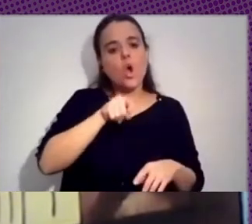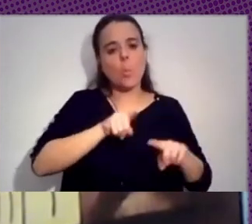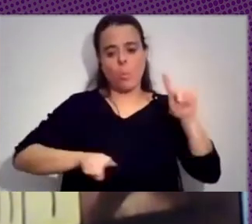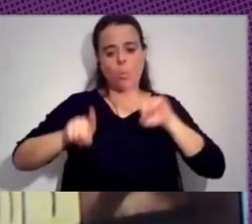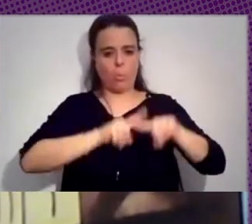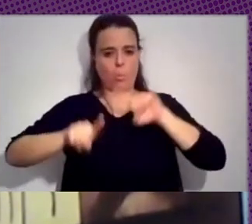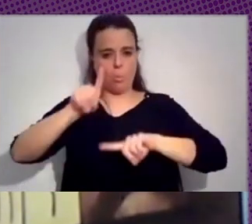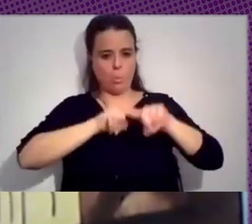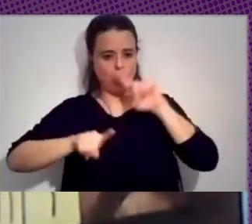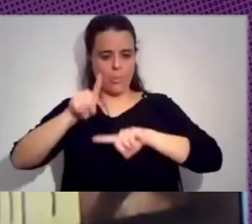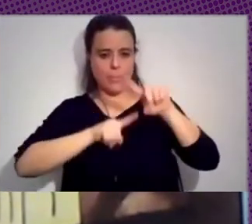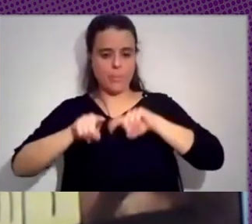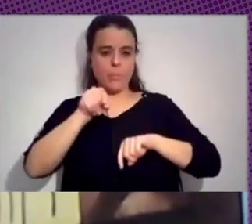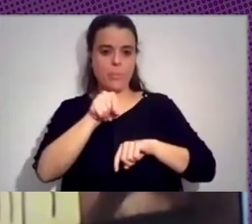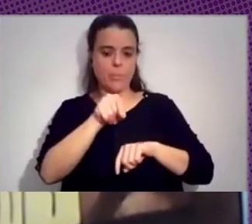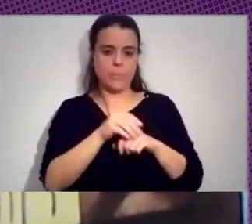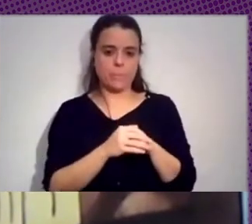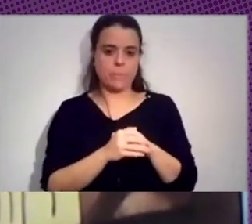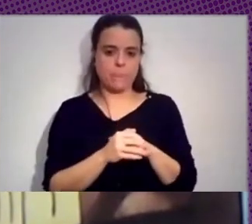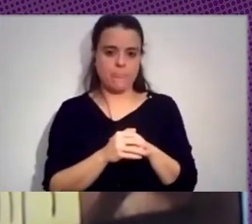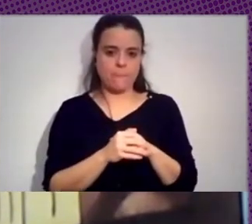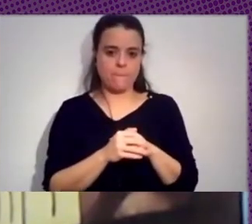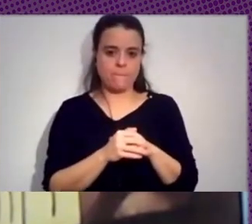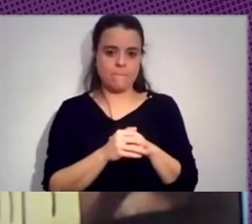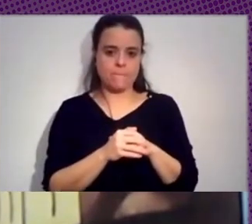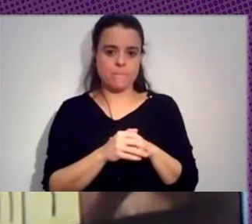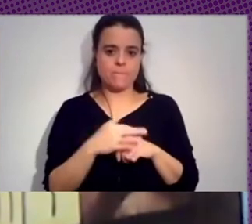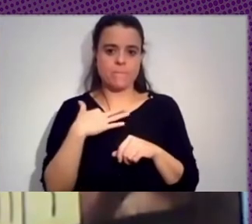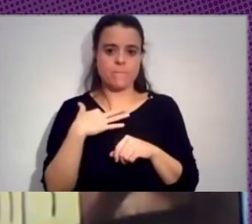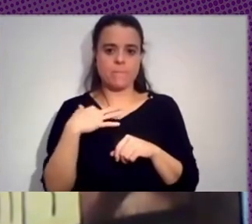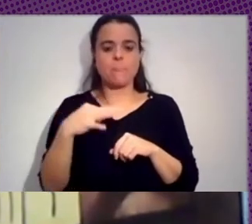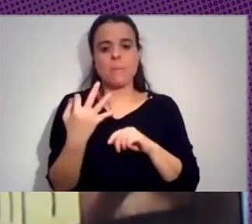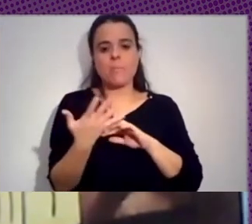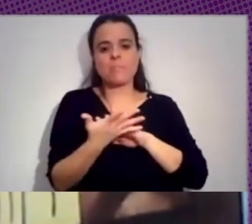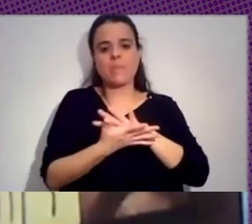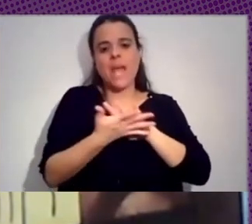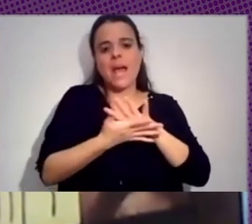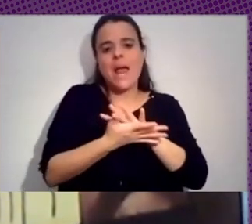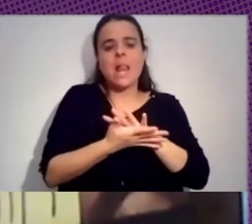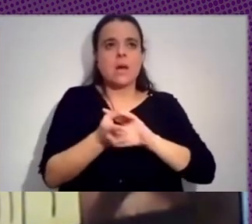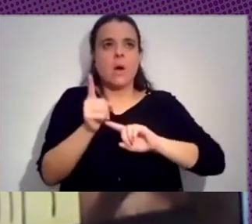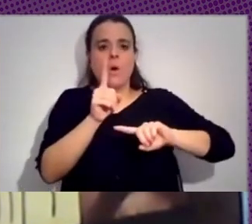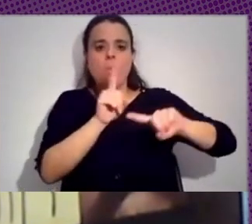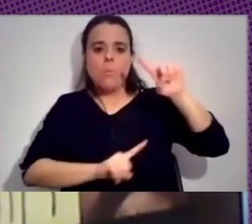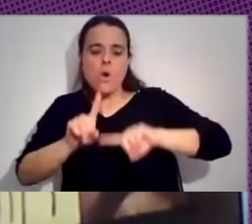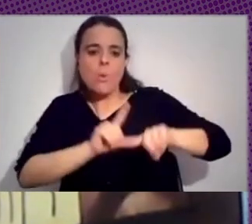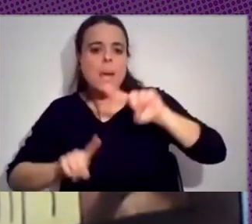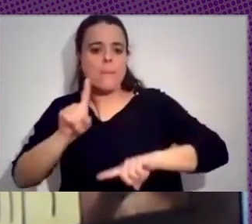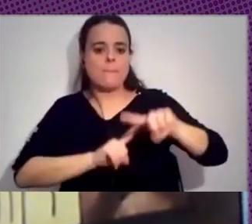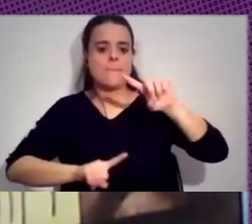estos, podemos llamarlos flagelos, podemos llamarlos problemas, podemos llamarlos